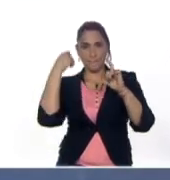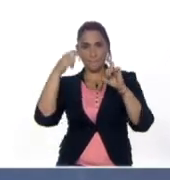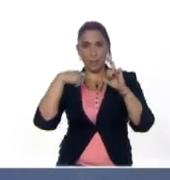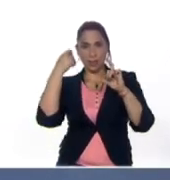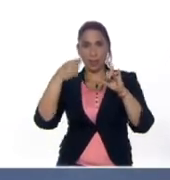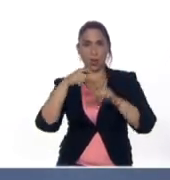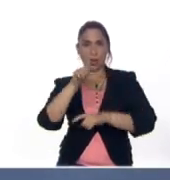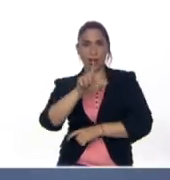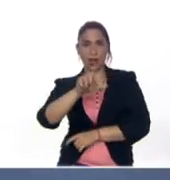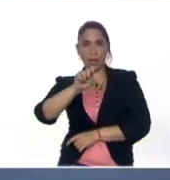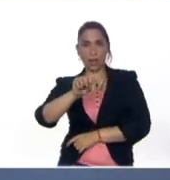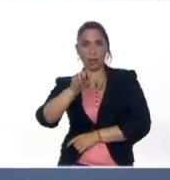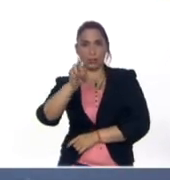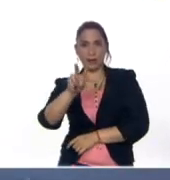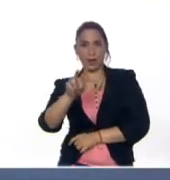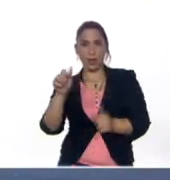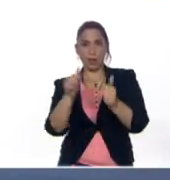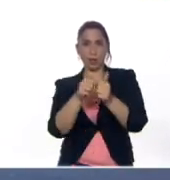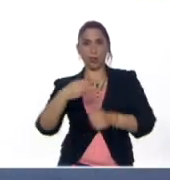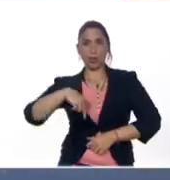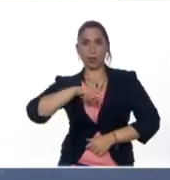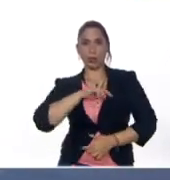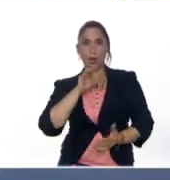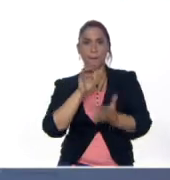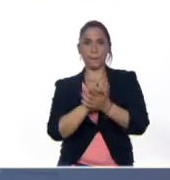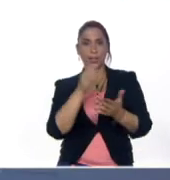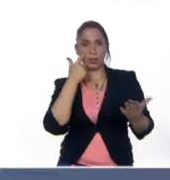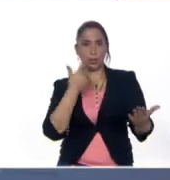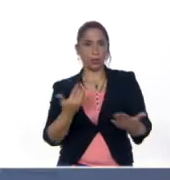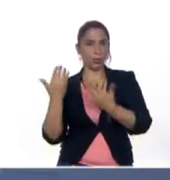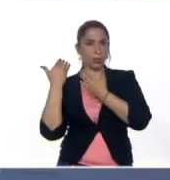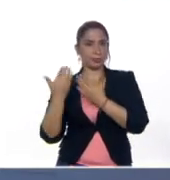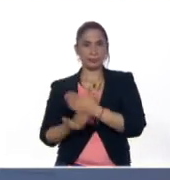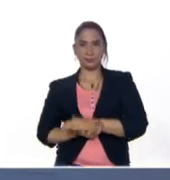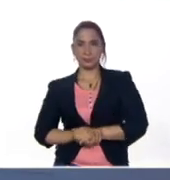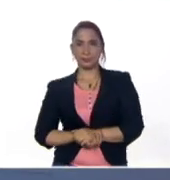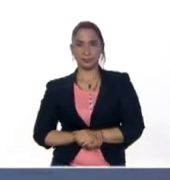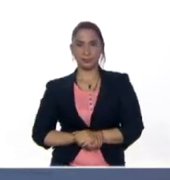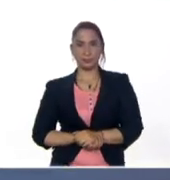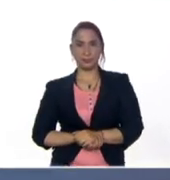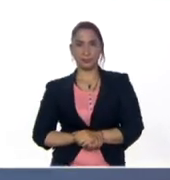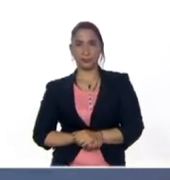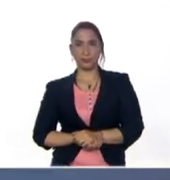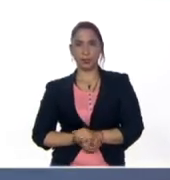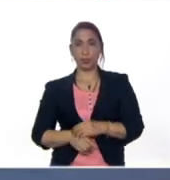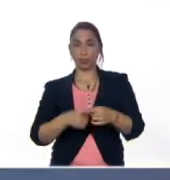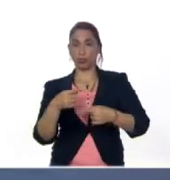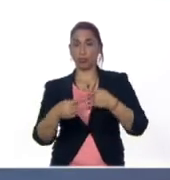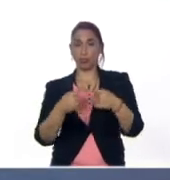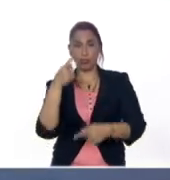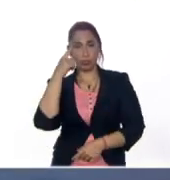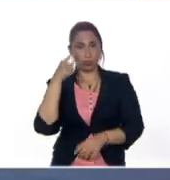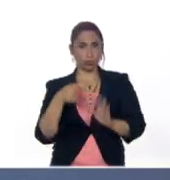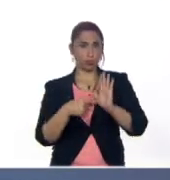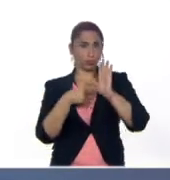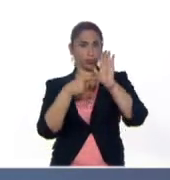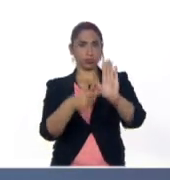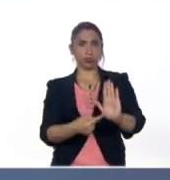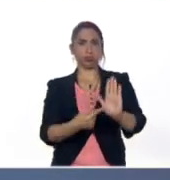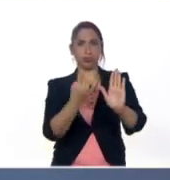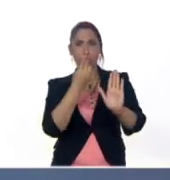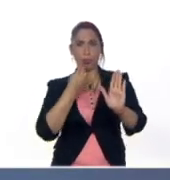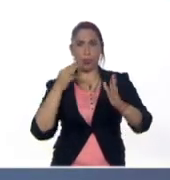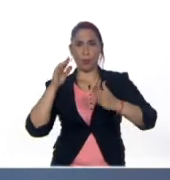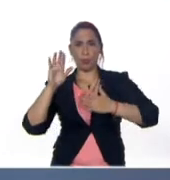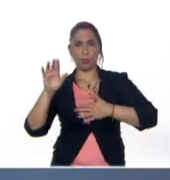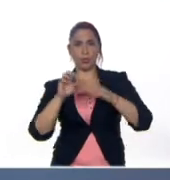lengua de señas venezolana con nuestro gran amigo Juan Francisco Aponte quien día a día ha demostrado ese compromiso a la